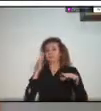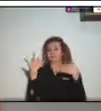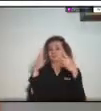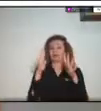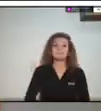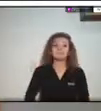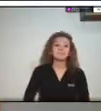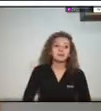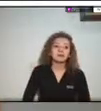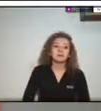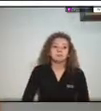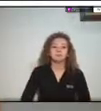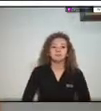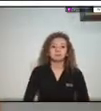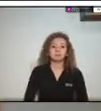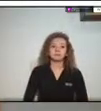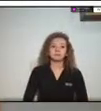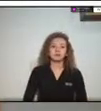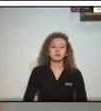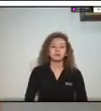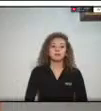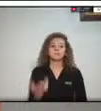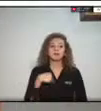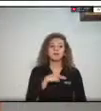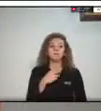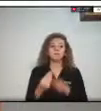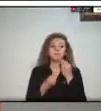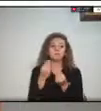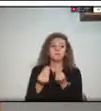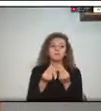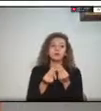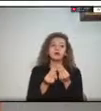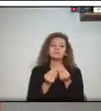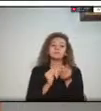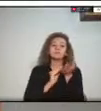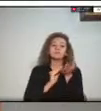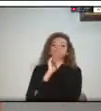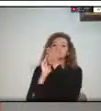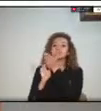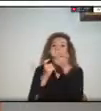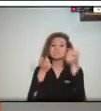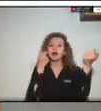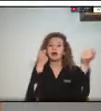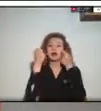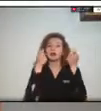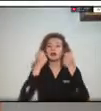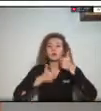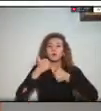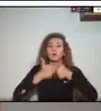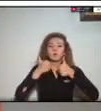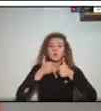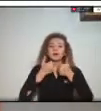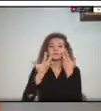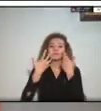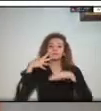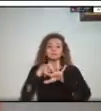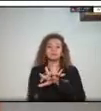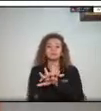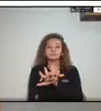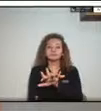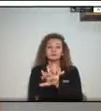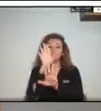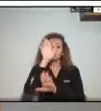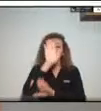lo que nosotros hacemos es básicamente mantener la integración del departamento